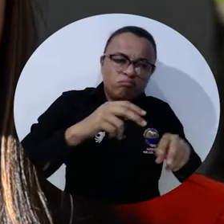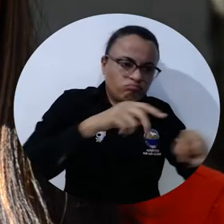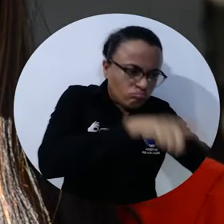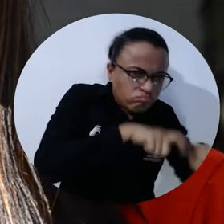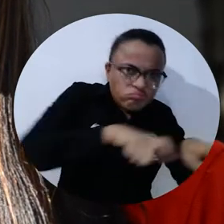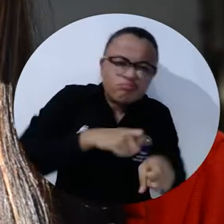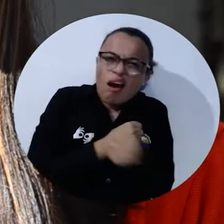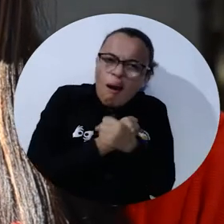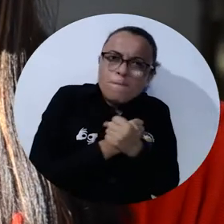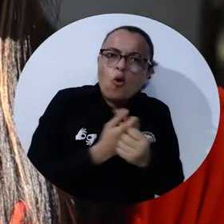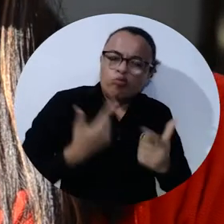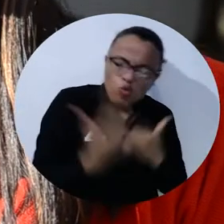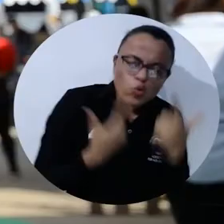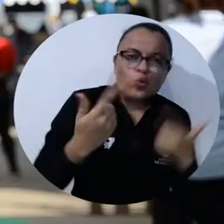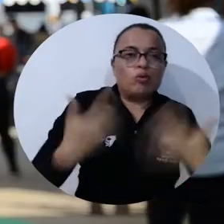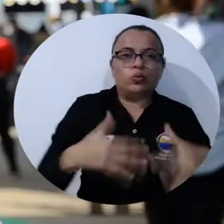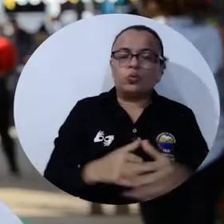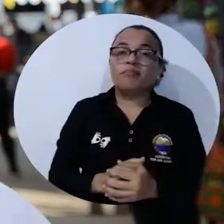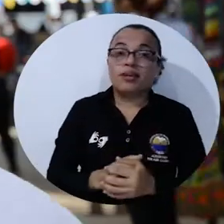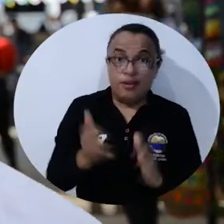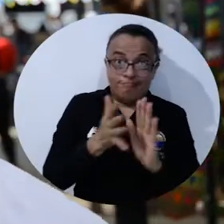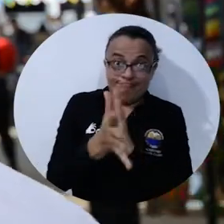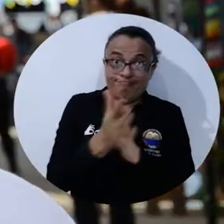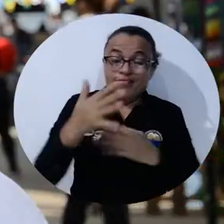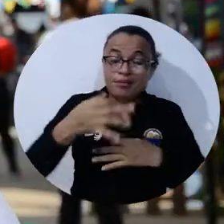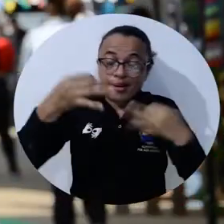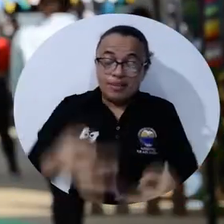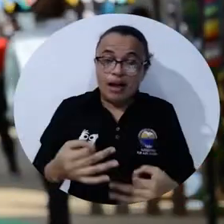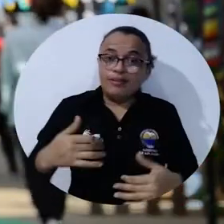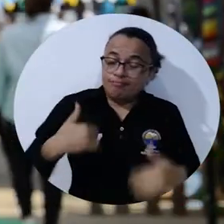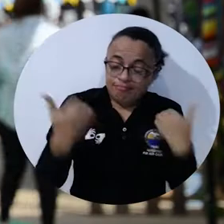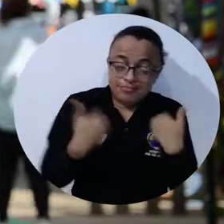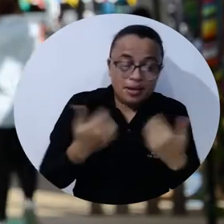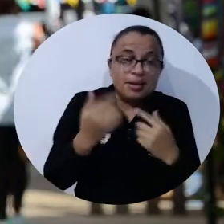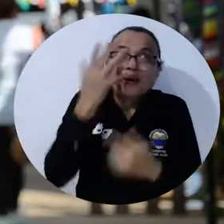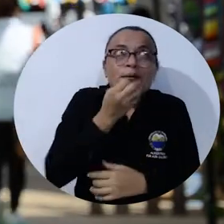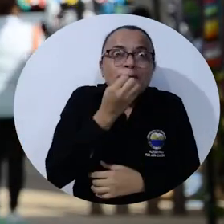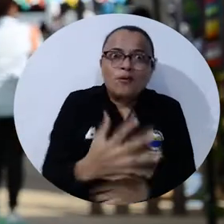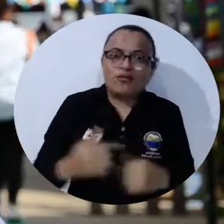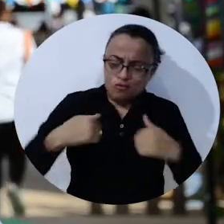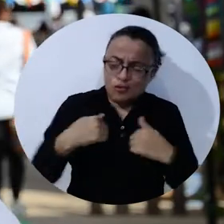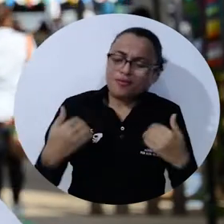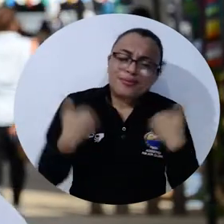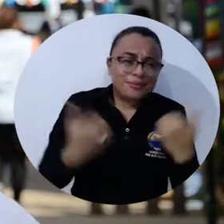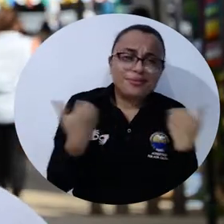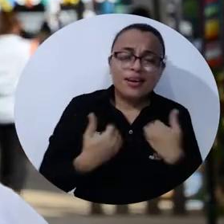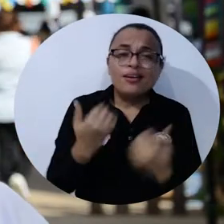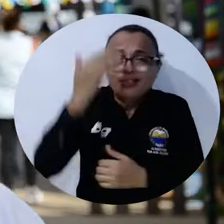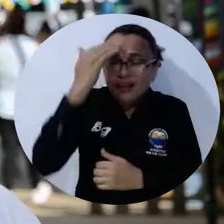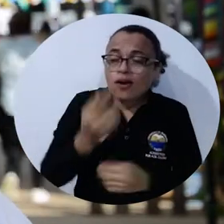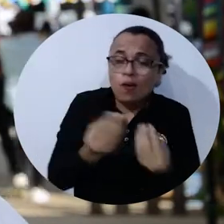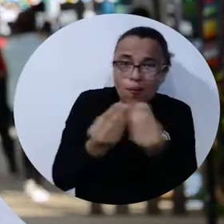son producidos con corazón, con ganas. De verdad que ha sido una experiencia muy hermosa, me siento particularmente muy